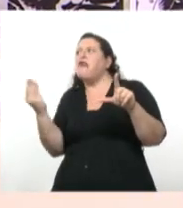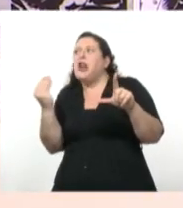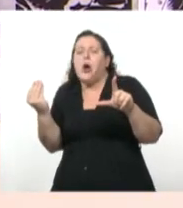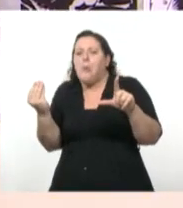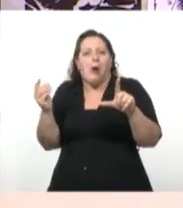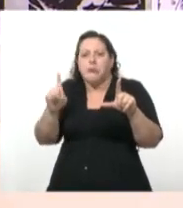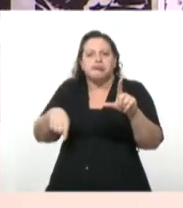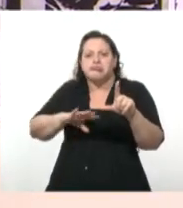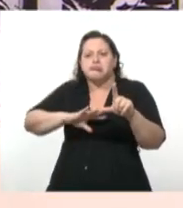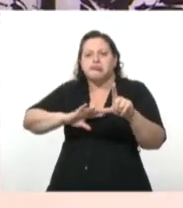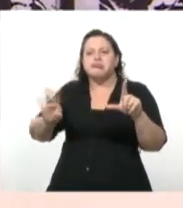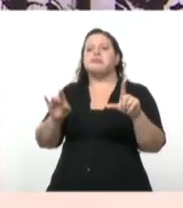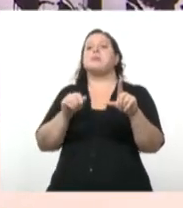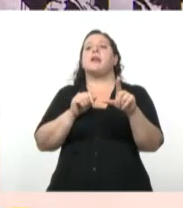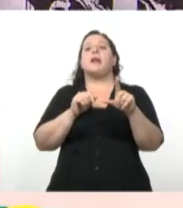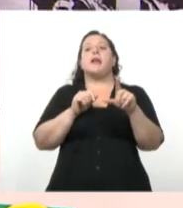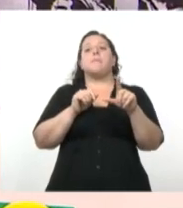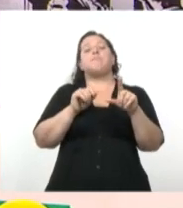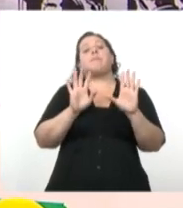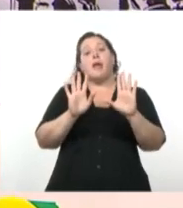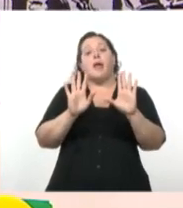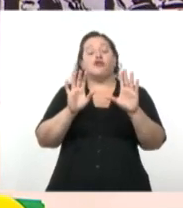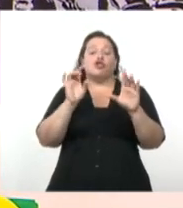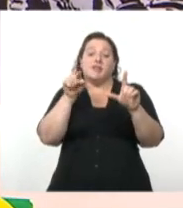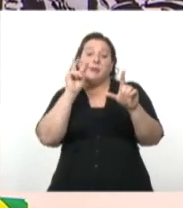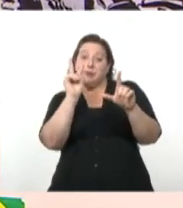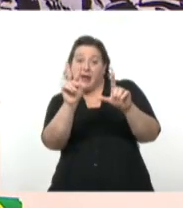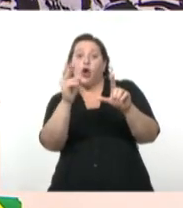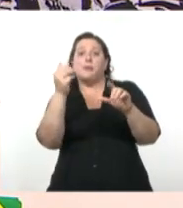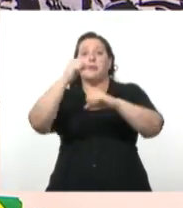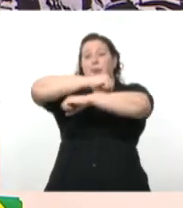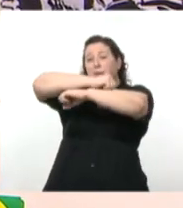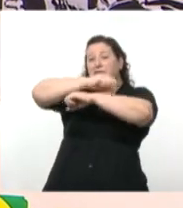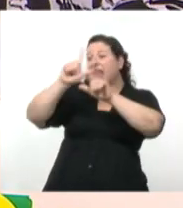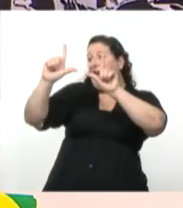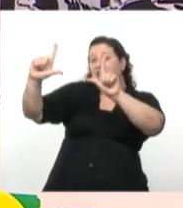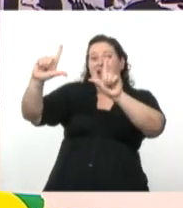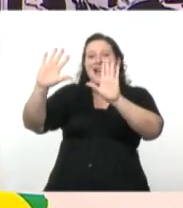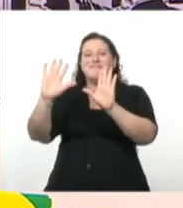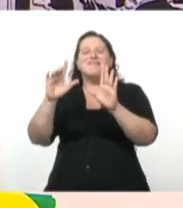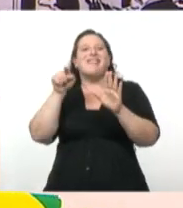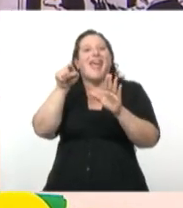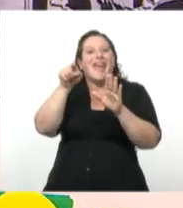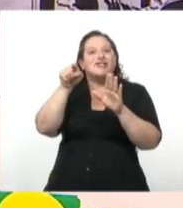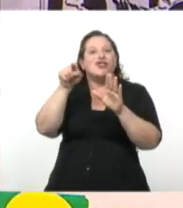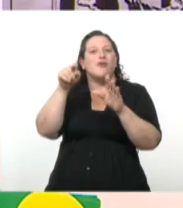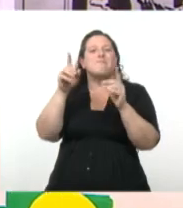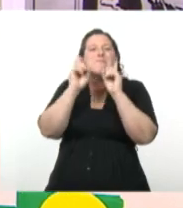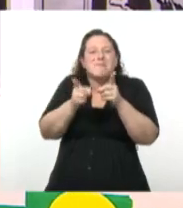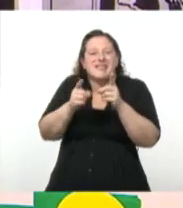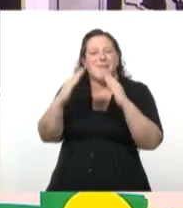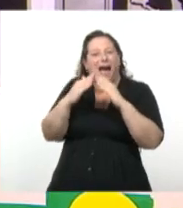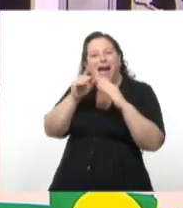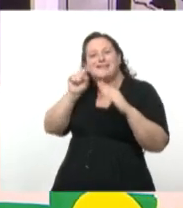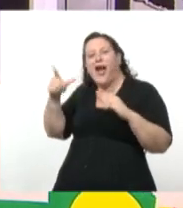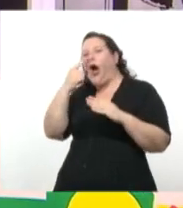Ah, mira, no me di cuenta. Claro. Viste que Solano se basó en la casa real de Osterhead, de